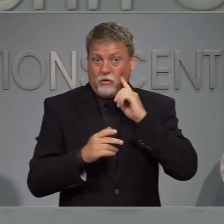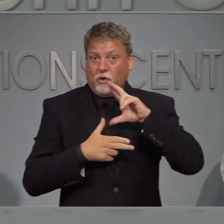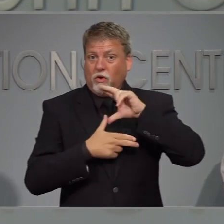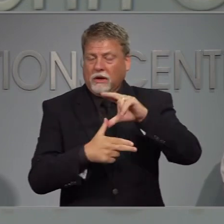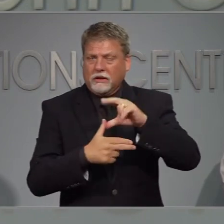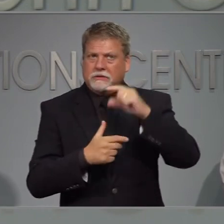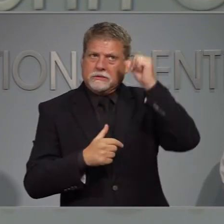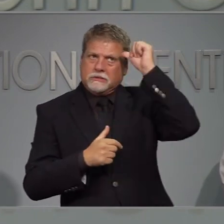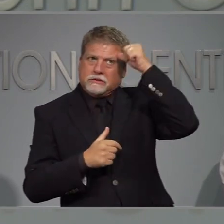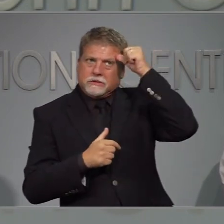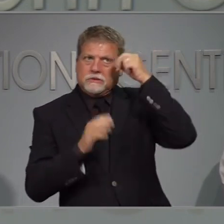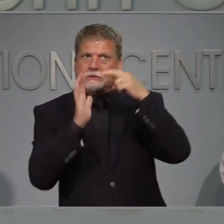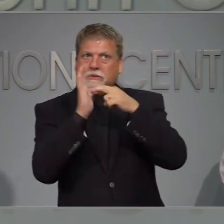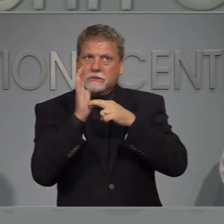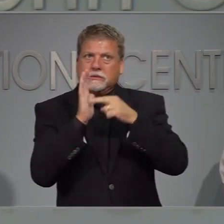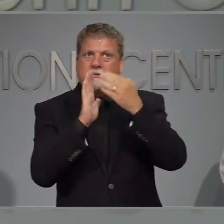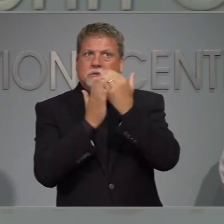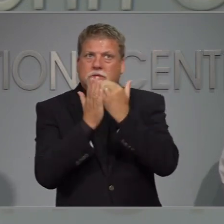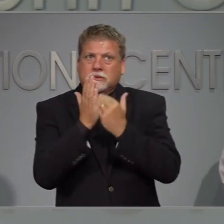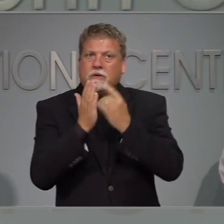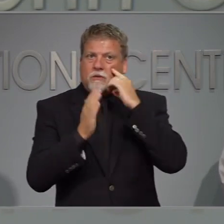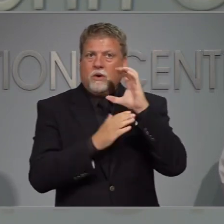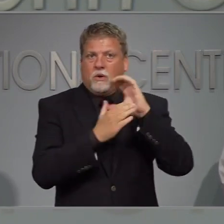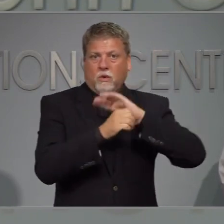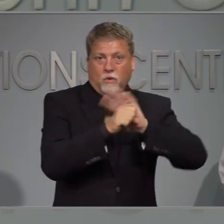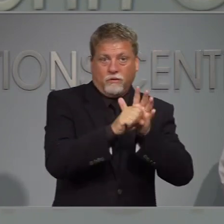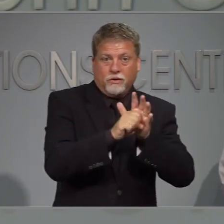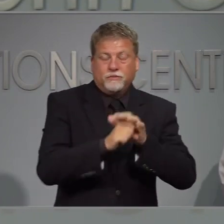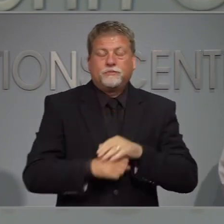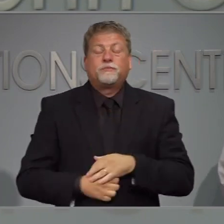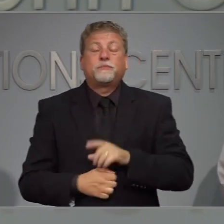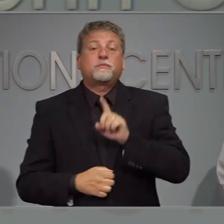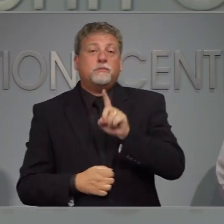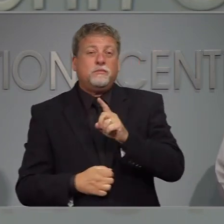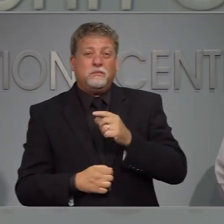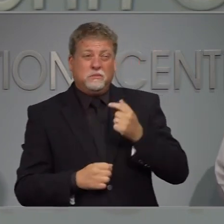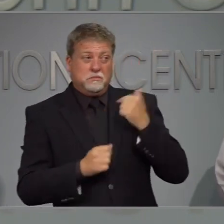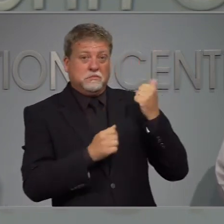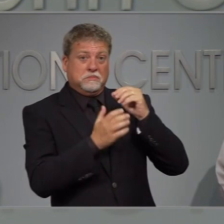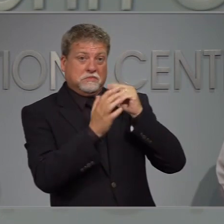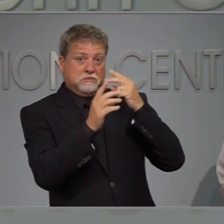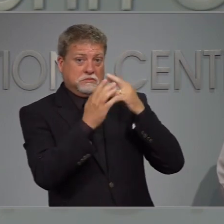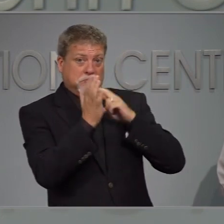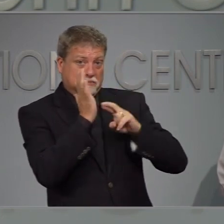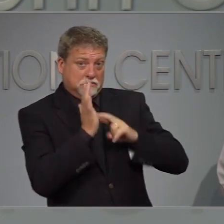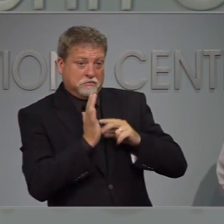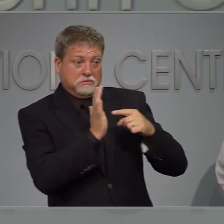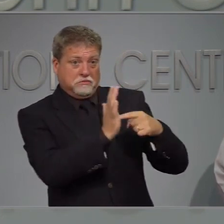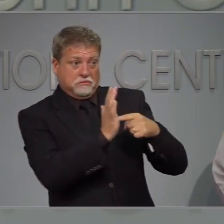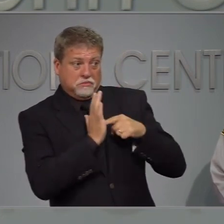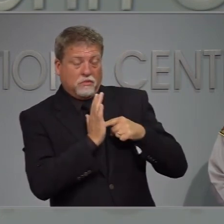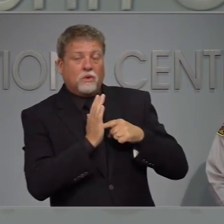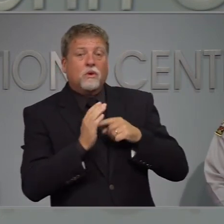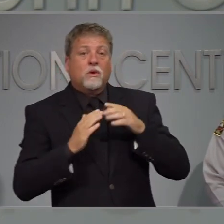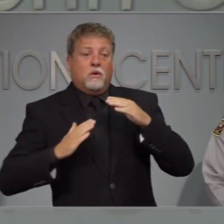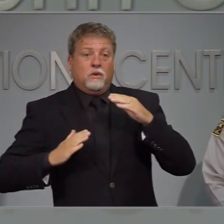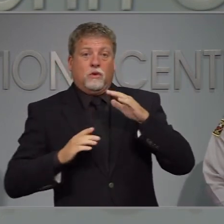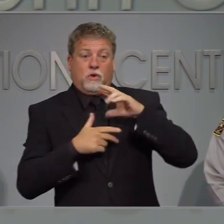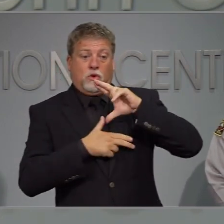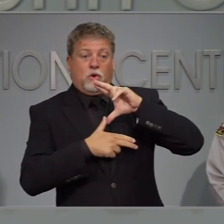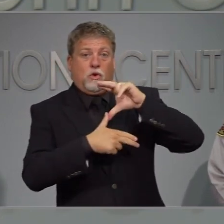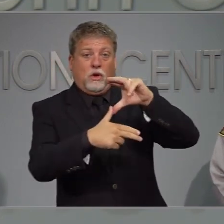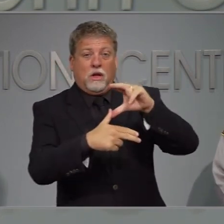prepararse. En base a su velocidad y su trayectoria actual el huracán pudiera llegar a Carolina del Norte el